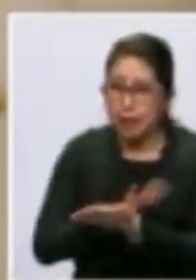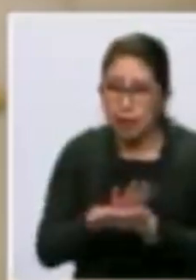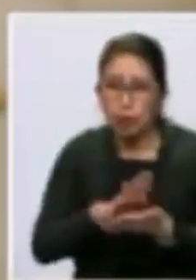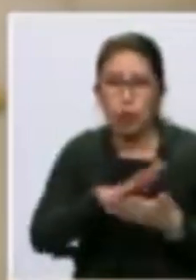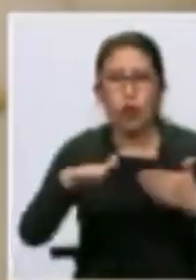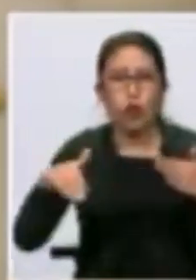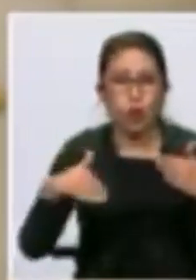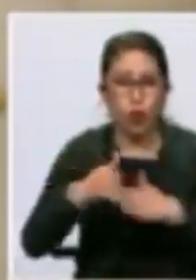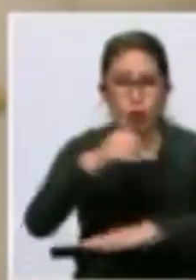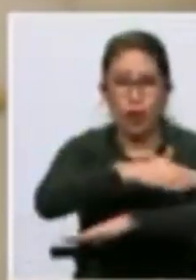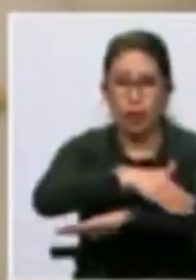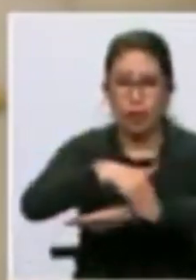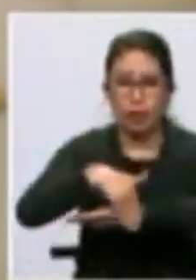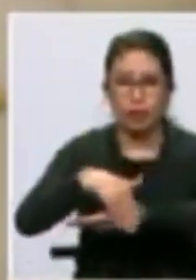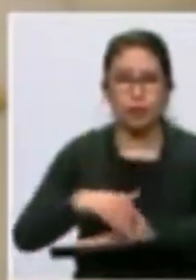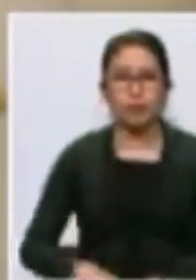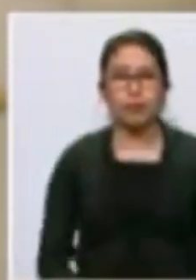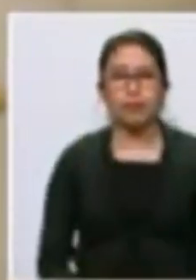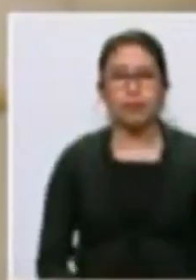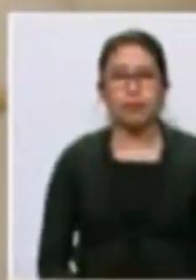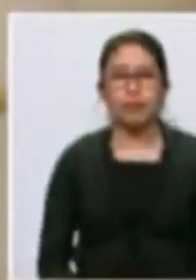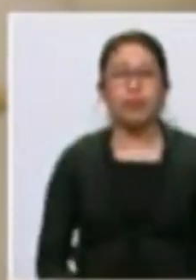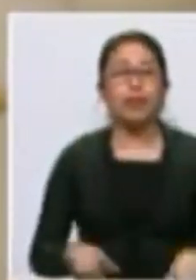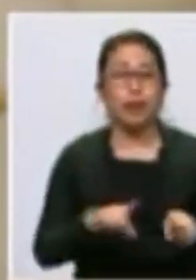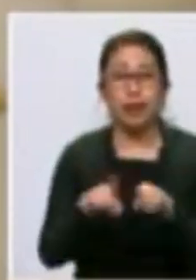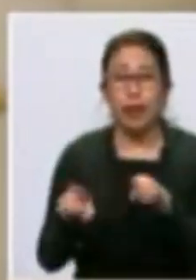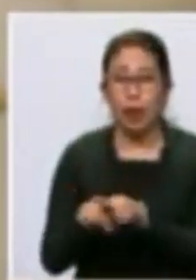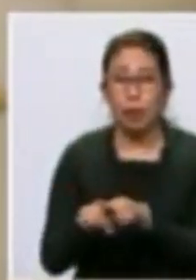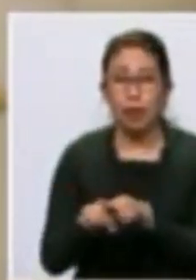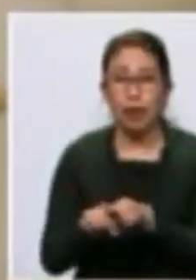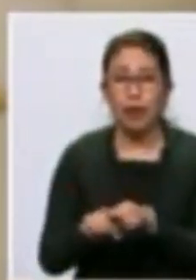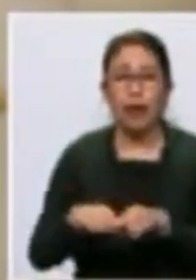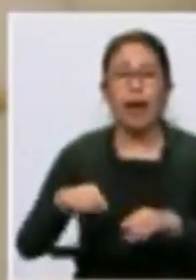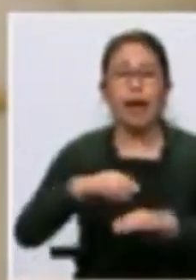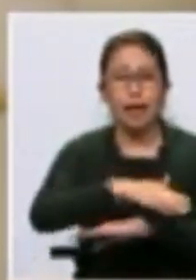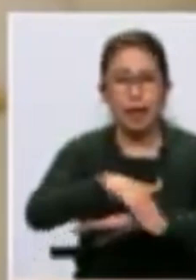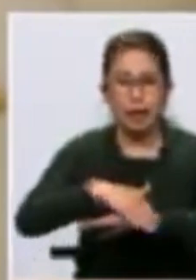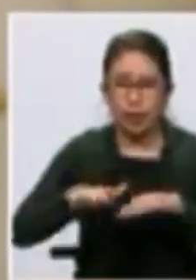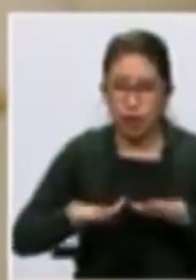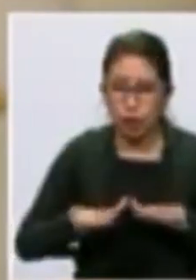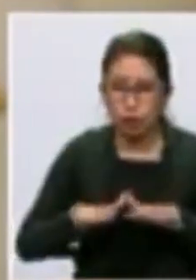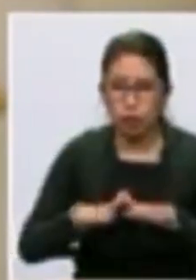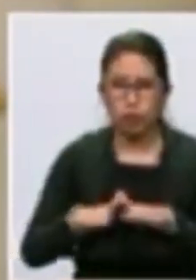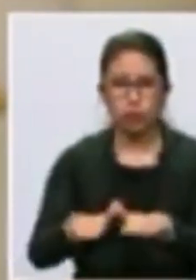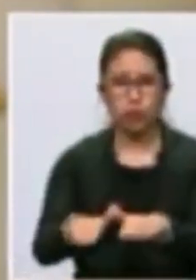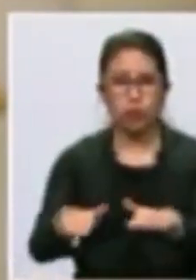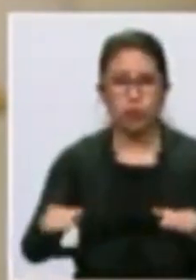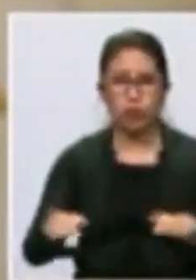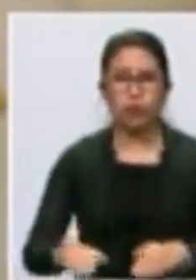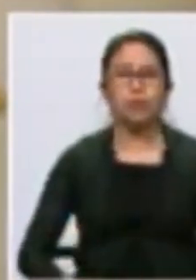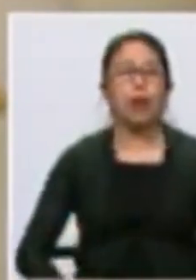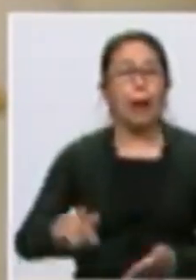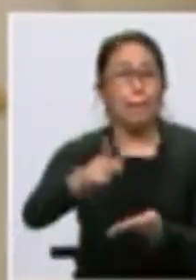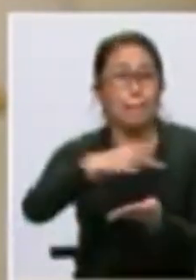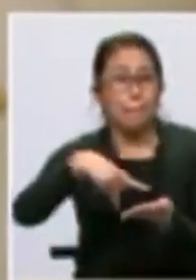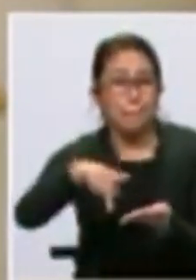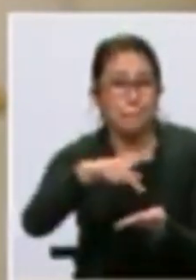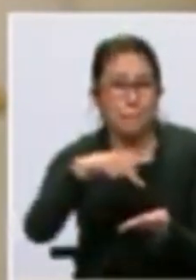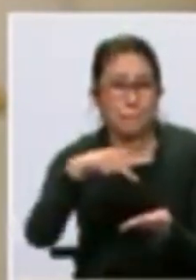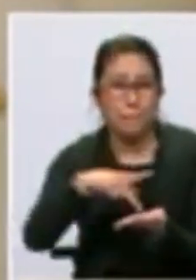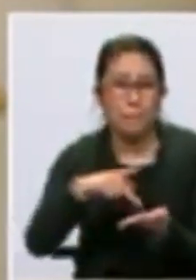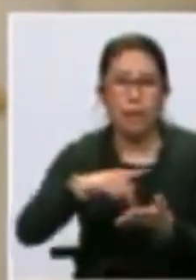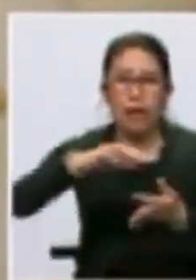pluvial y haremos englosetado. Haremos también empedrados en las calles. Haremos parques verdes y